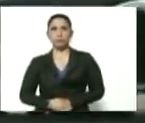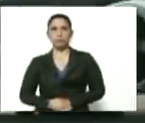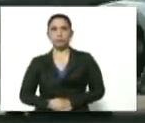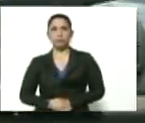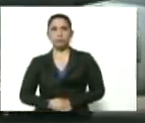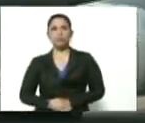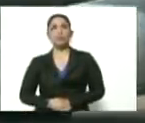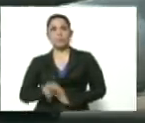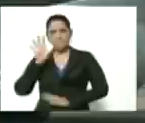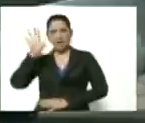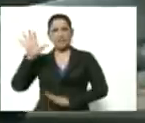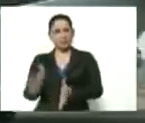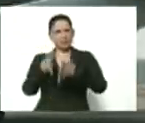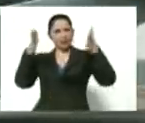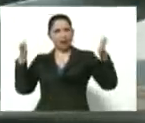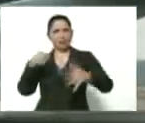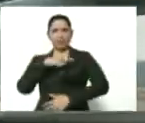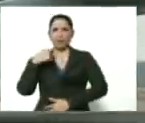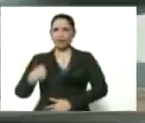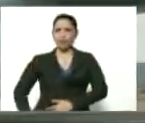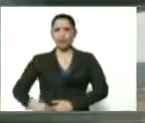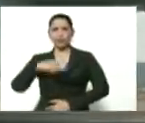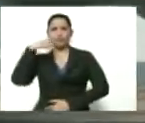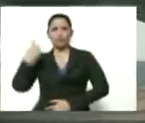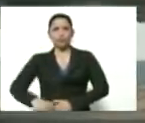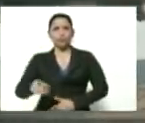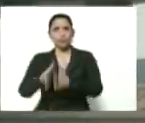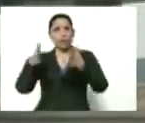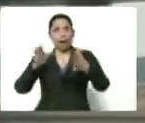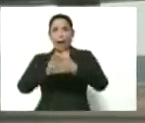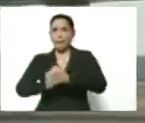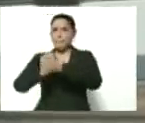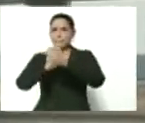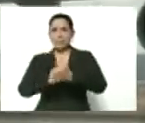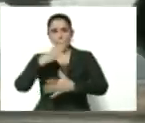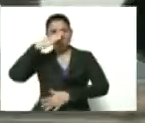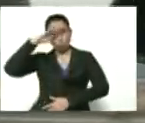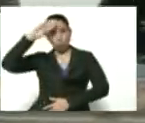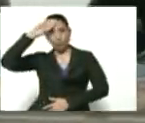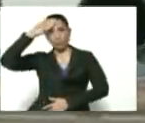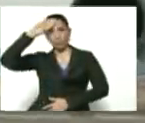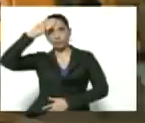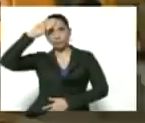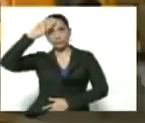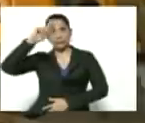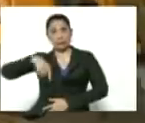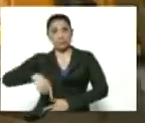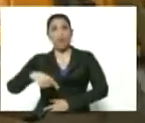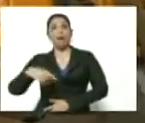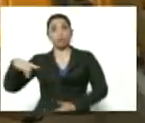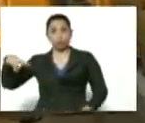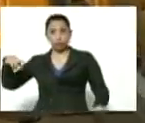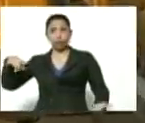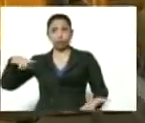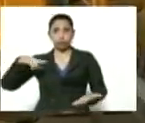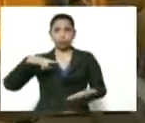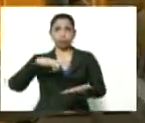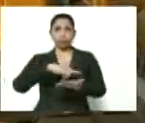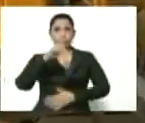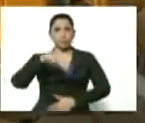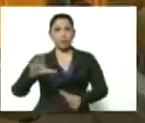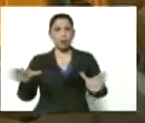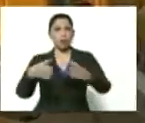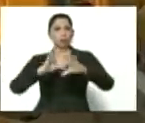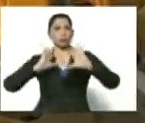potencias como la China, Rusia. De grandes amigos como Cuba. Bueno, están llegando. De la Organización